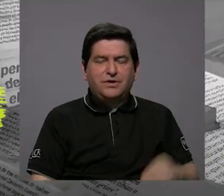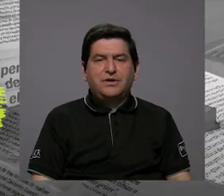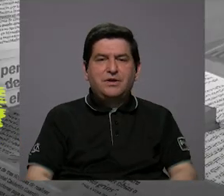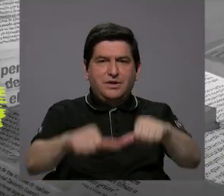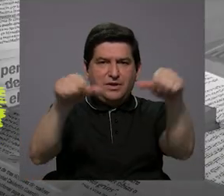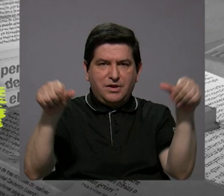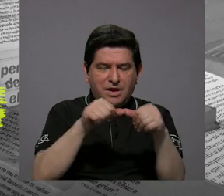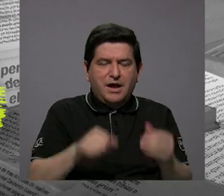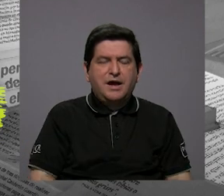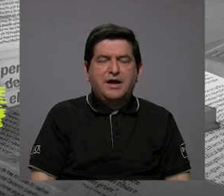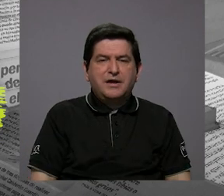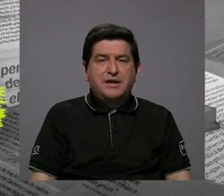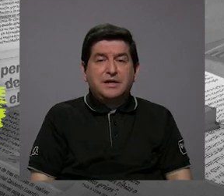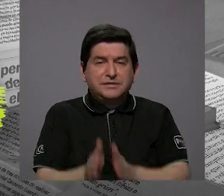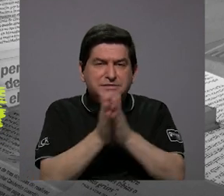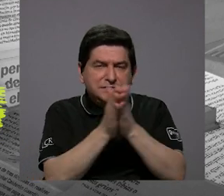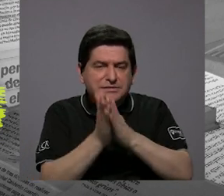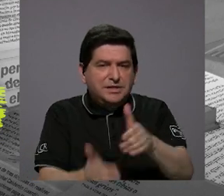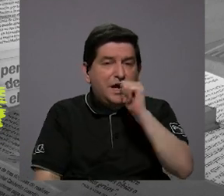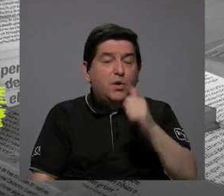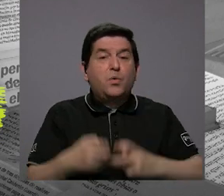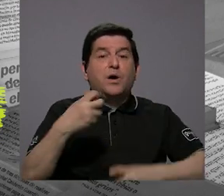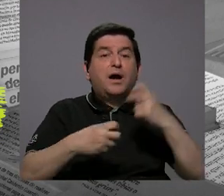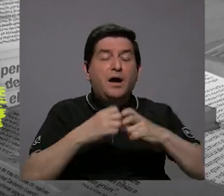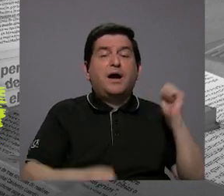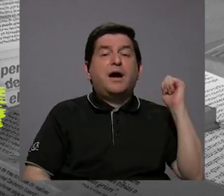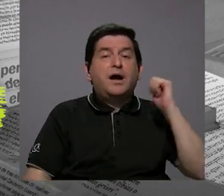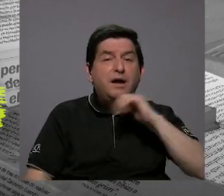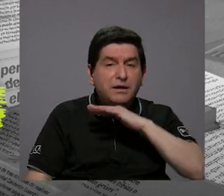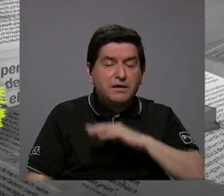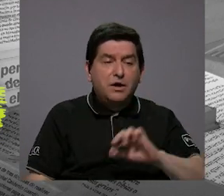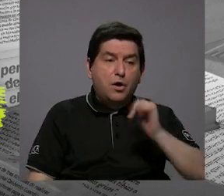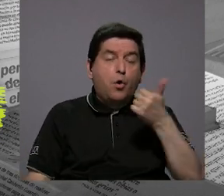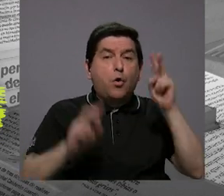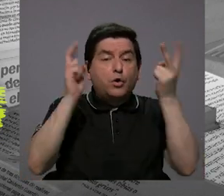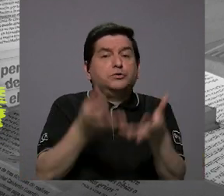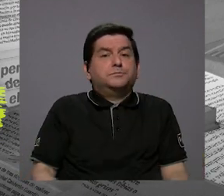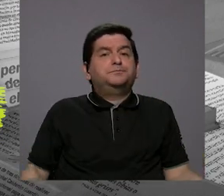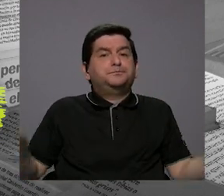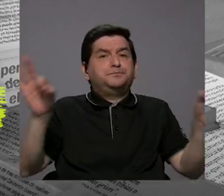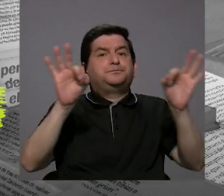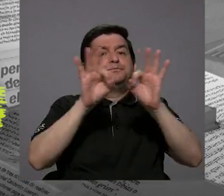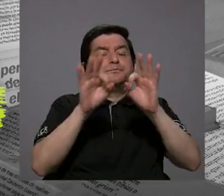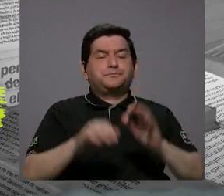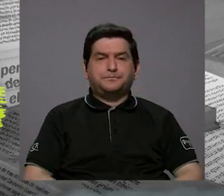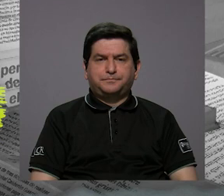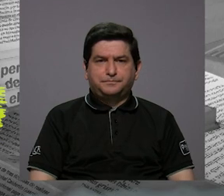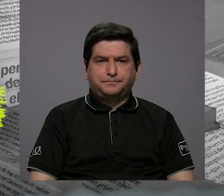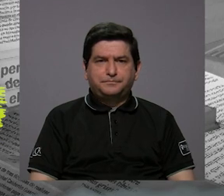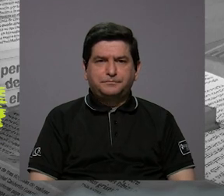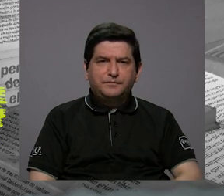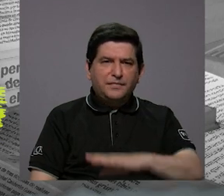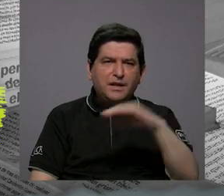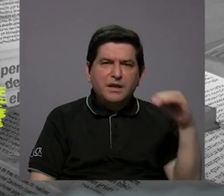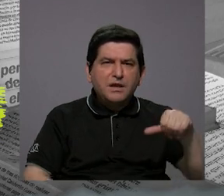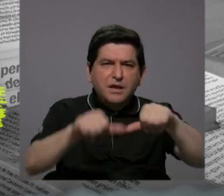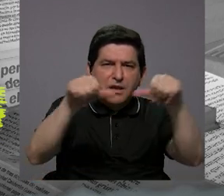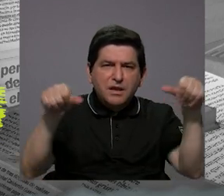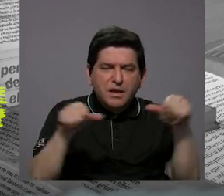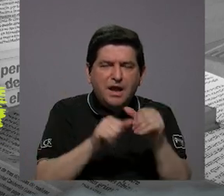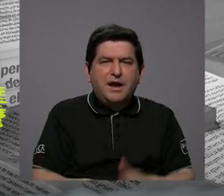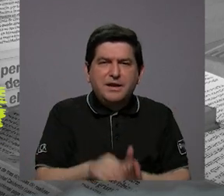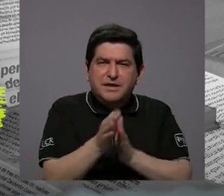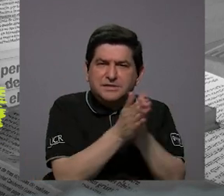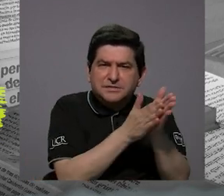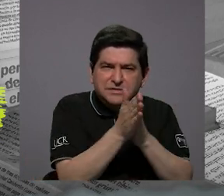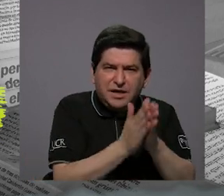en zonas de captación, por eso han habido también problemas de contaminación, que es otro gran tema también. Y en cuanto a las zonas de